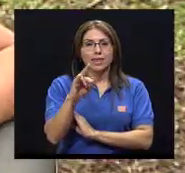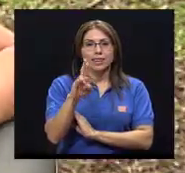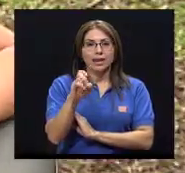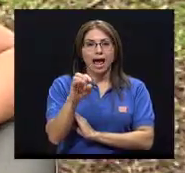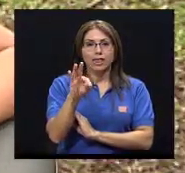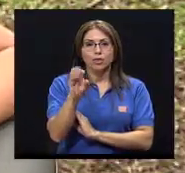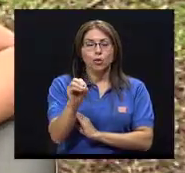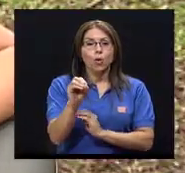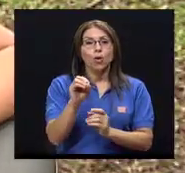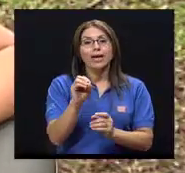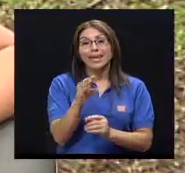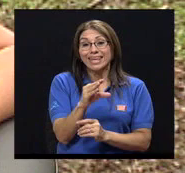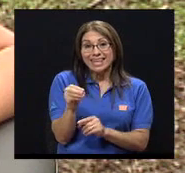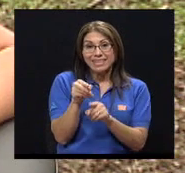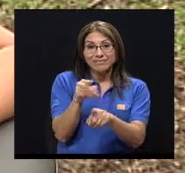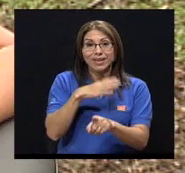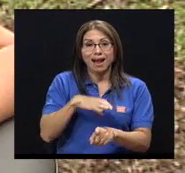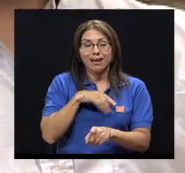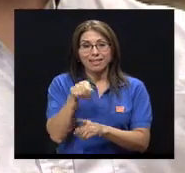calidad de ese carbohidrato.